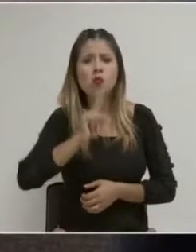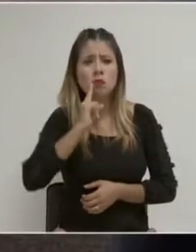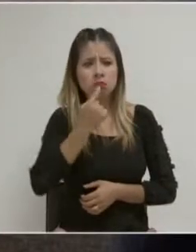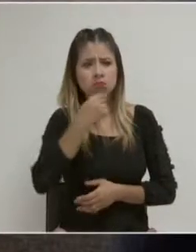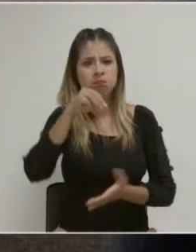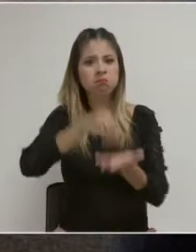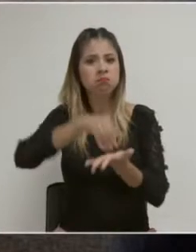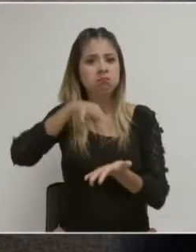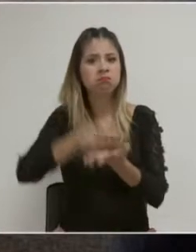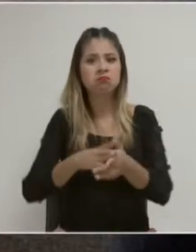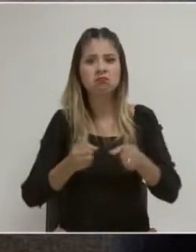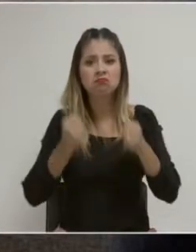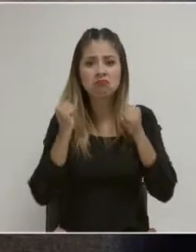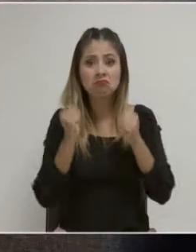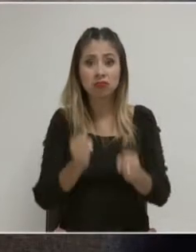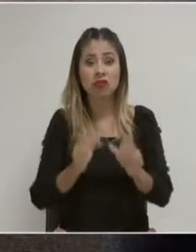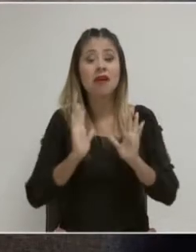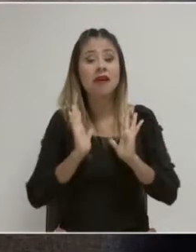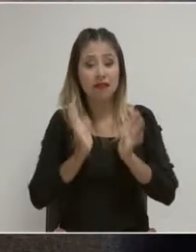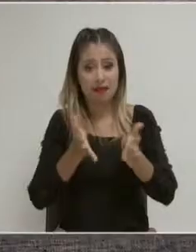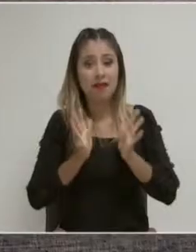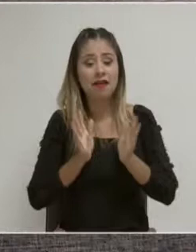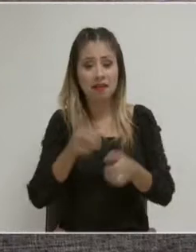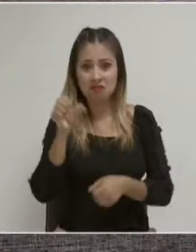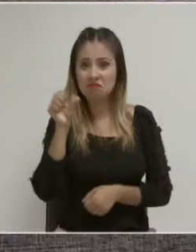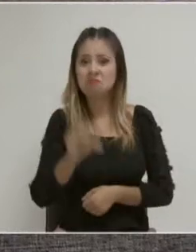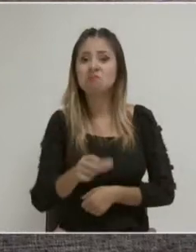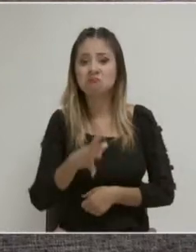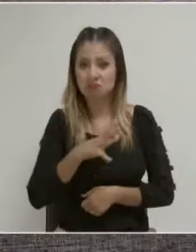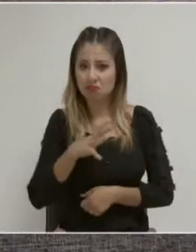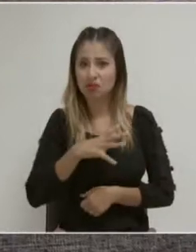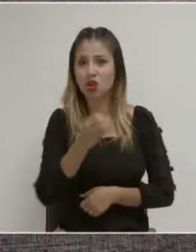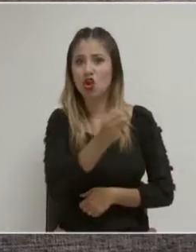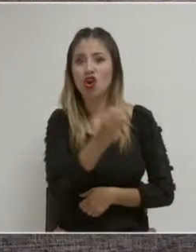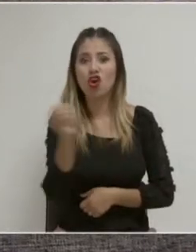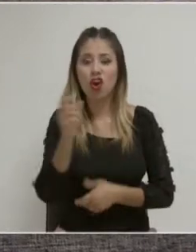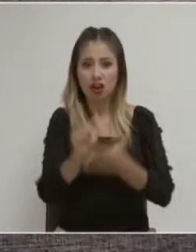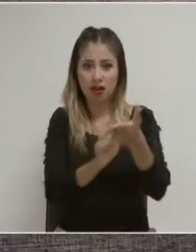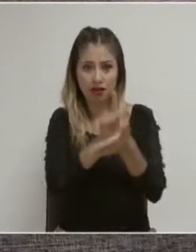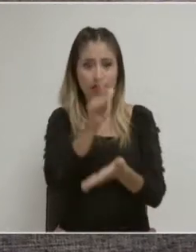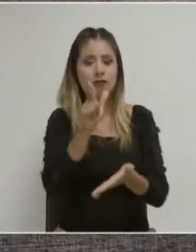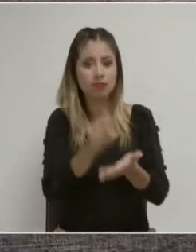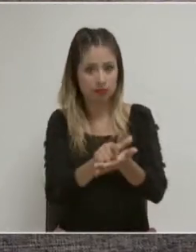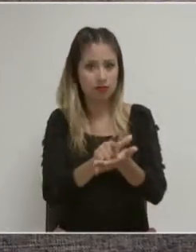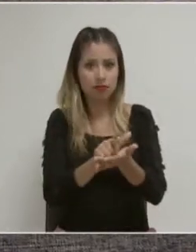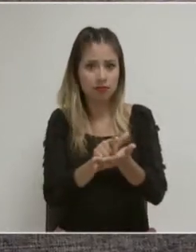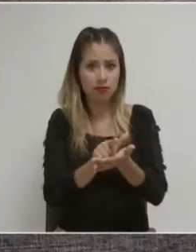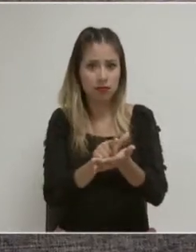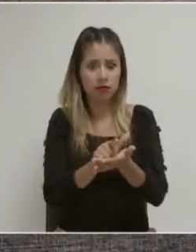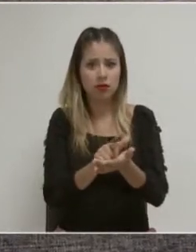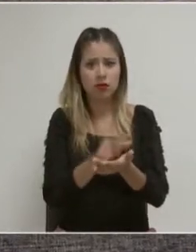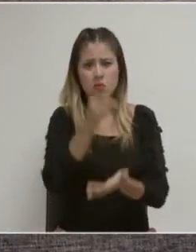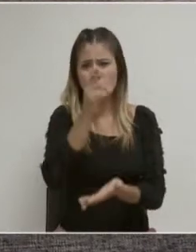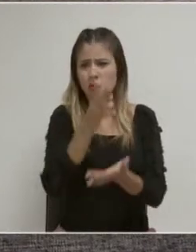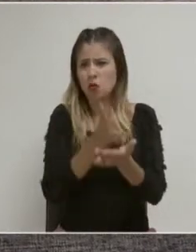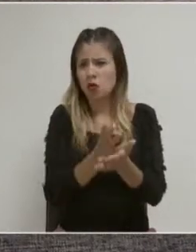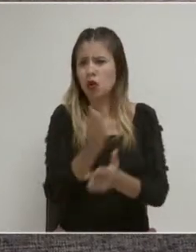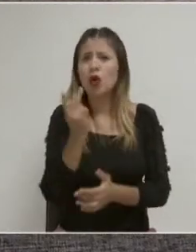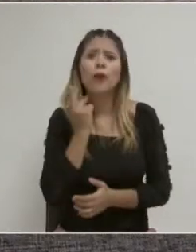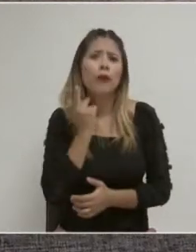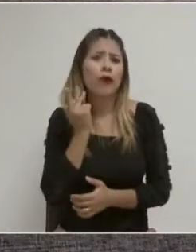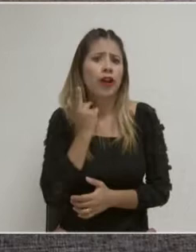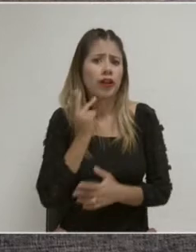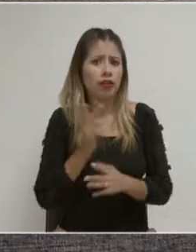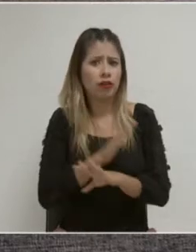en todo. Hoy es un principio también de orden constitucional que no solamente las candidaturas, sino la